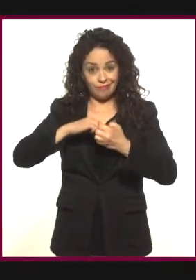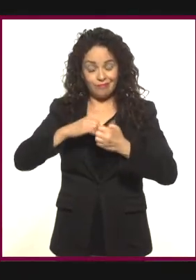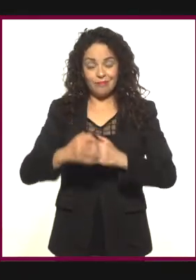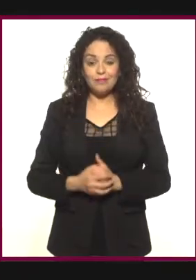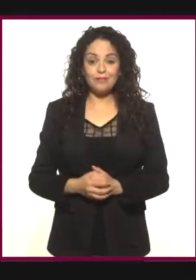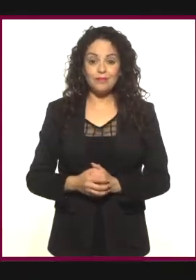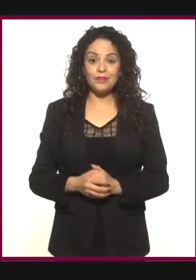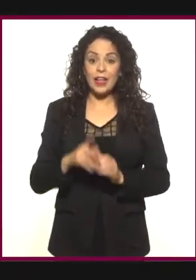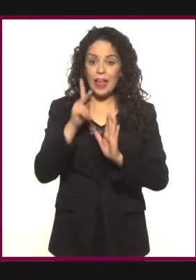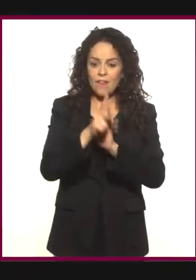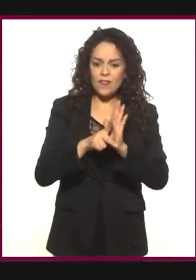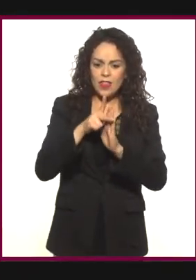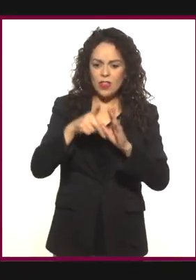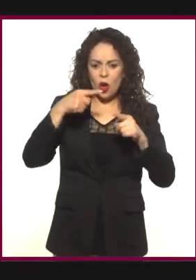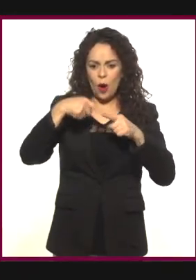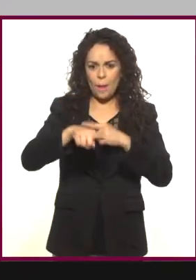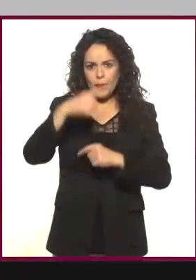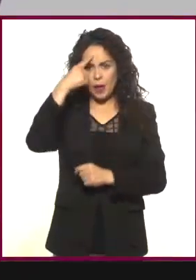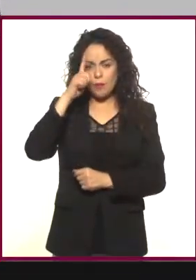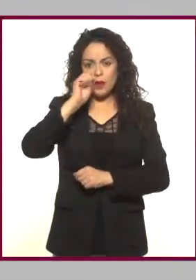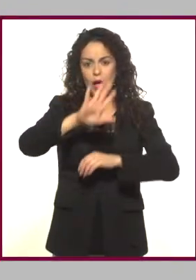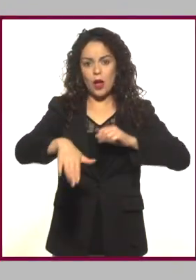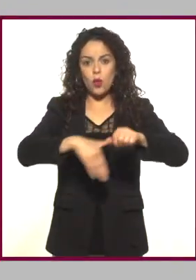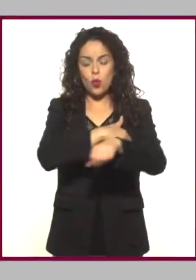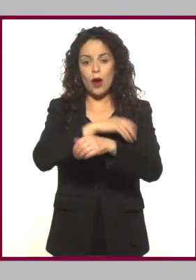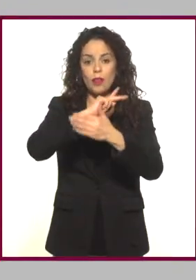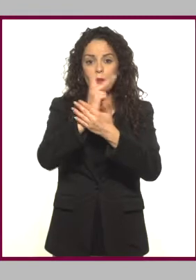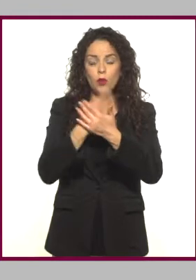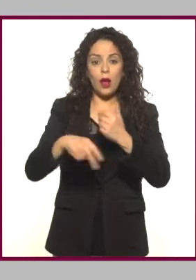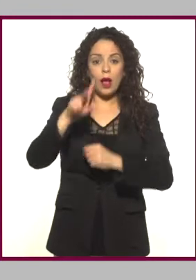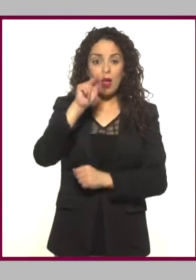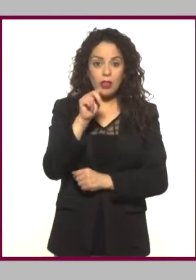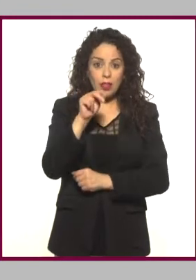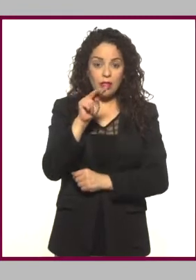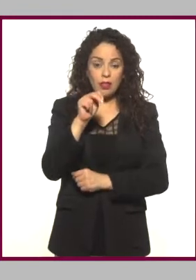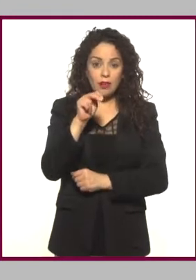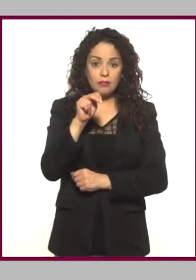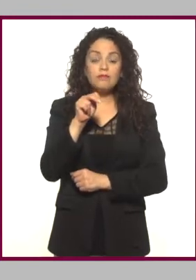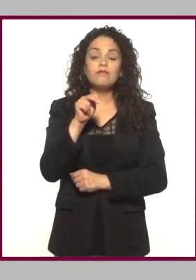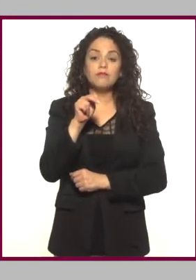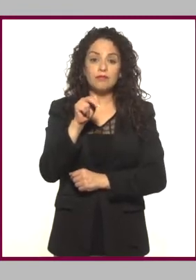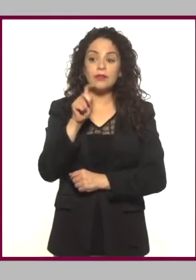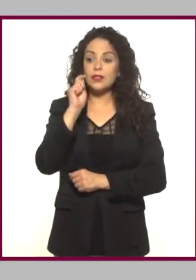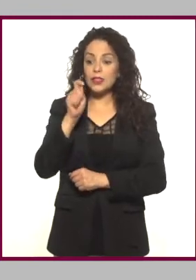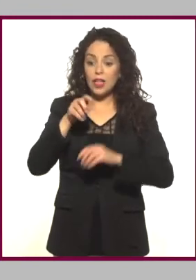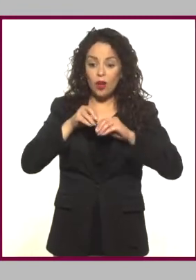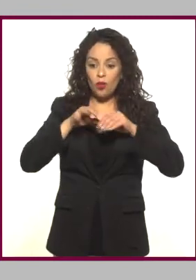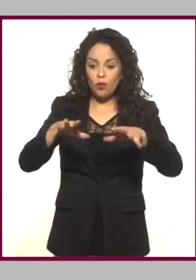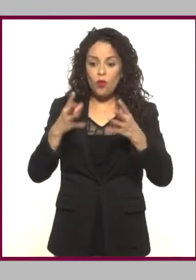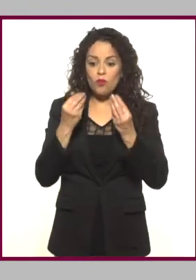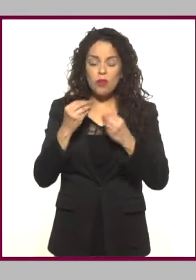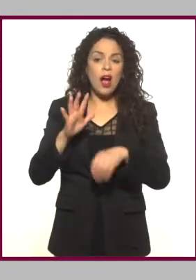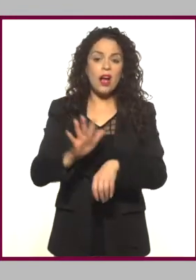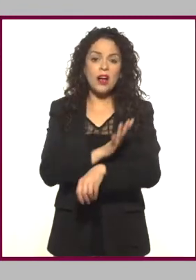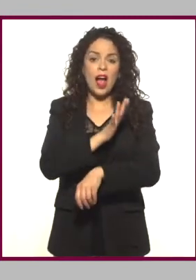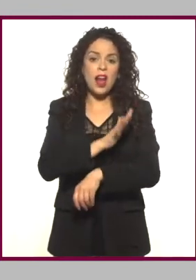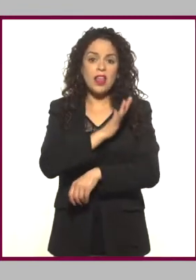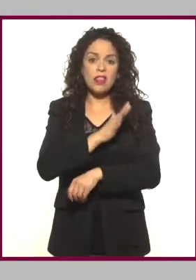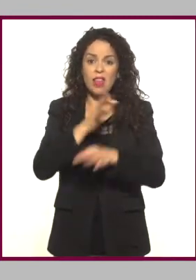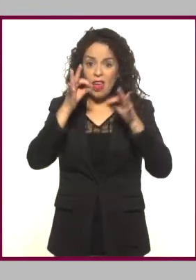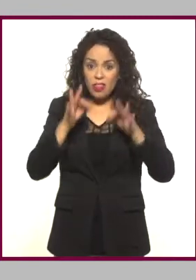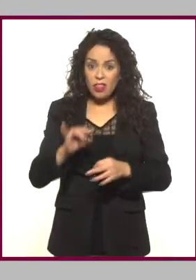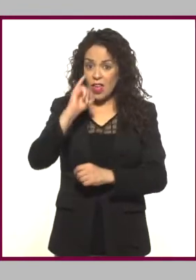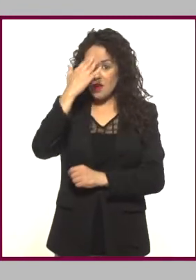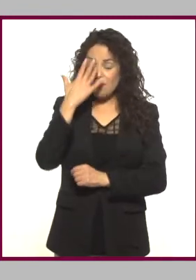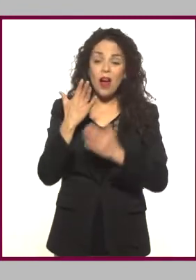El video que nació como un soporte para guardar programas de televisión era menospreciado por su origen comercial y su poca calidad de imagen.